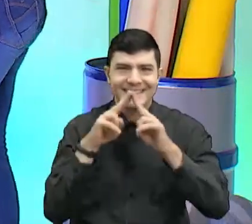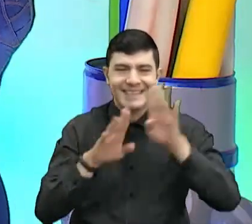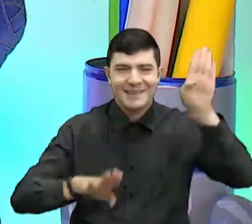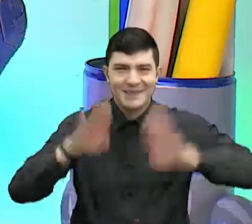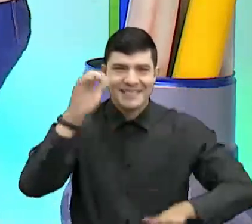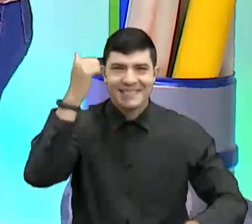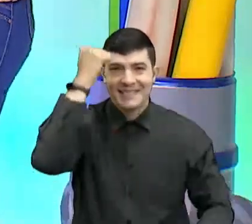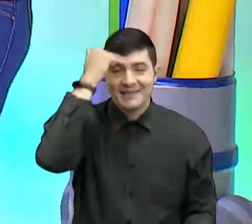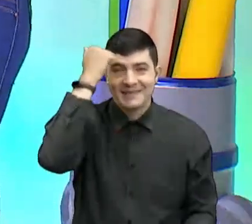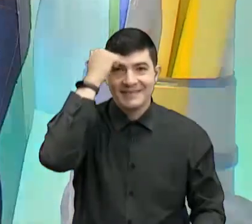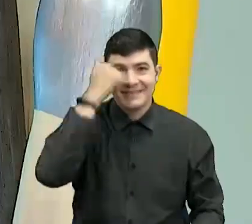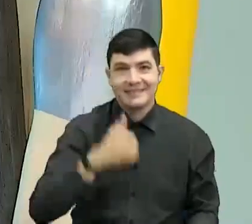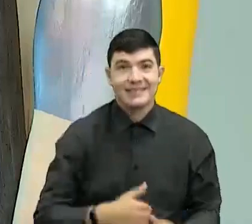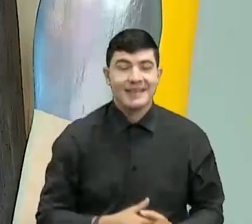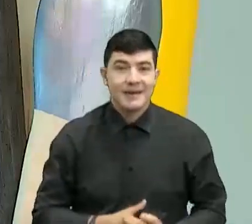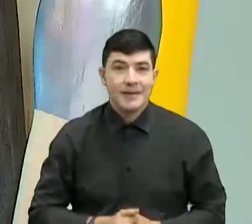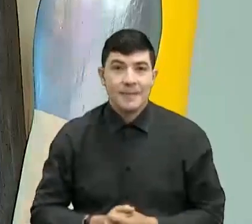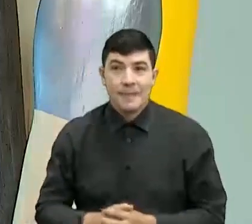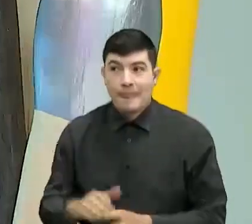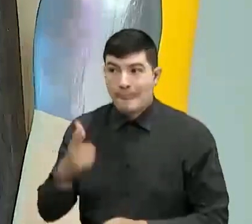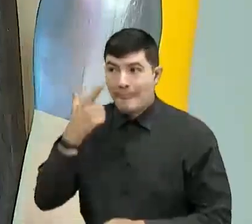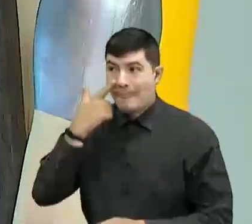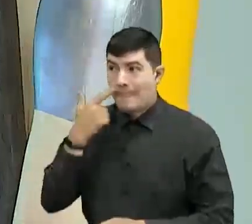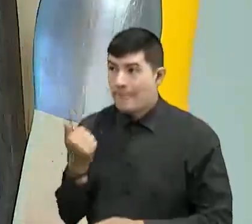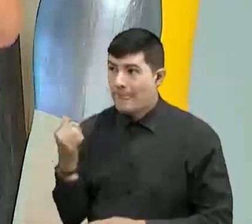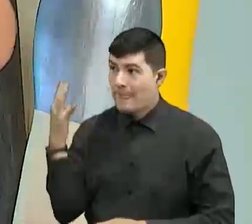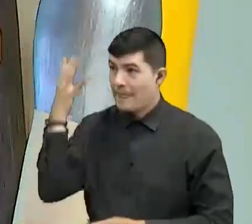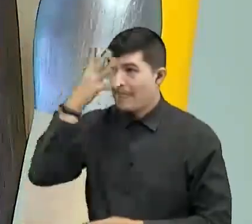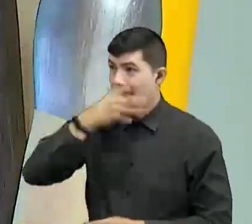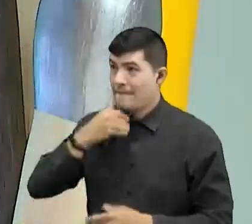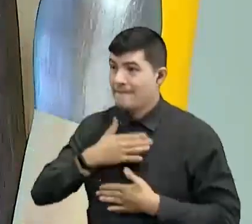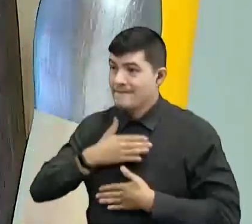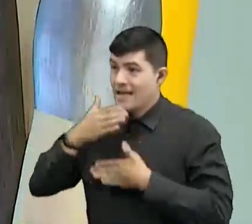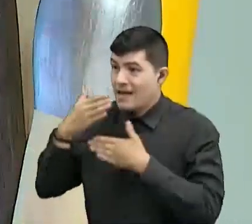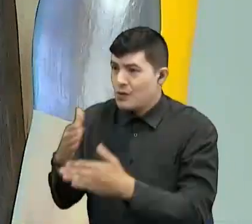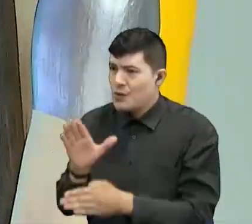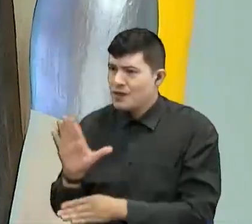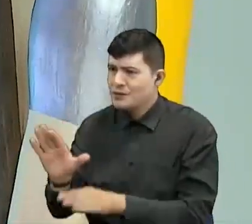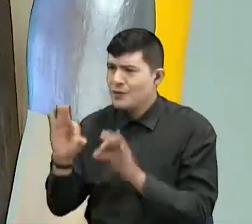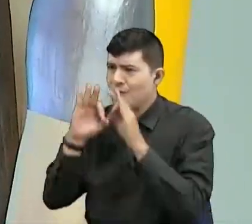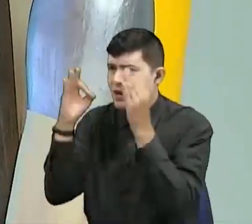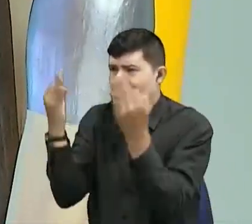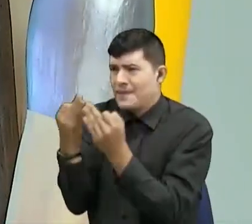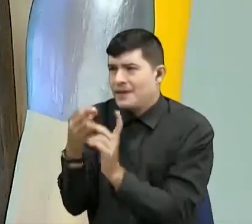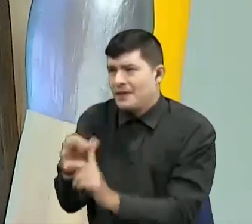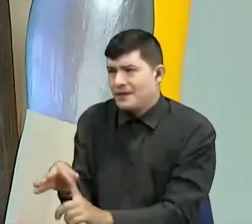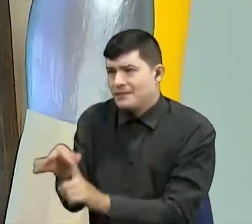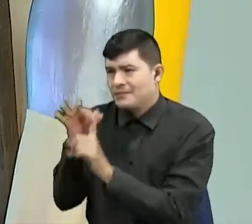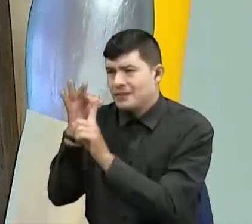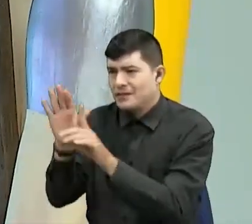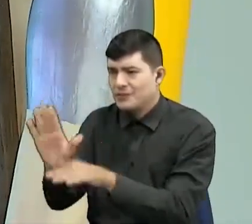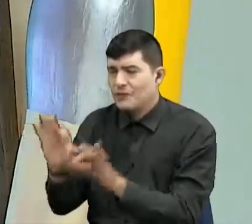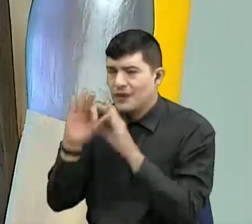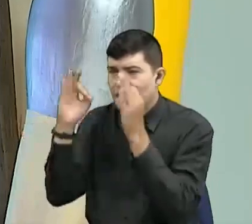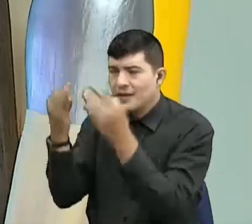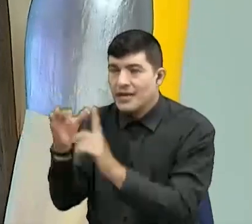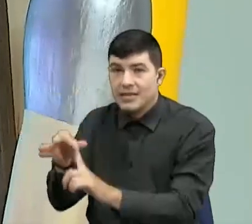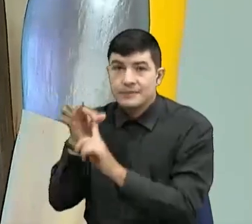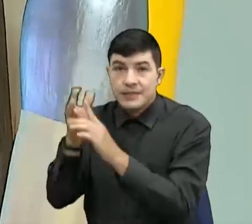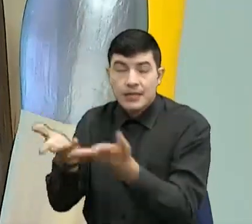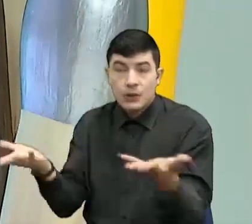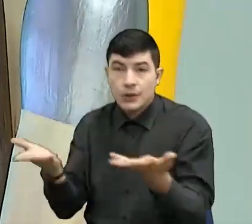Ay, Dios mío, miren qué belleza. Aprovechamos para saludar a esta familia tan especial que se encuentra en la vereda